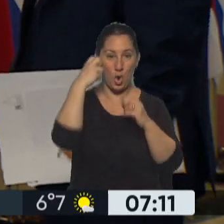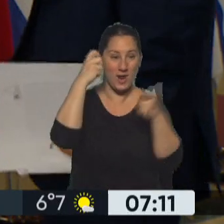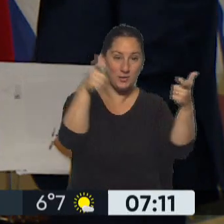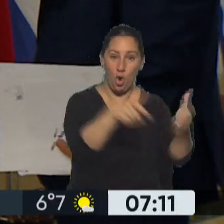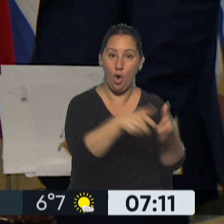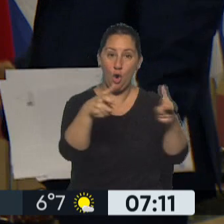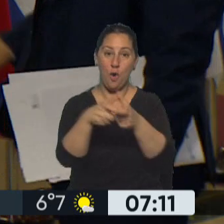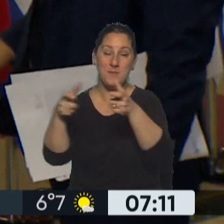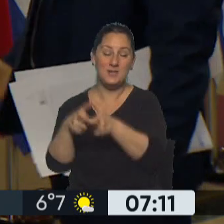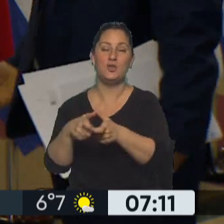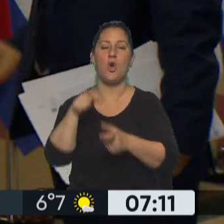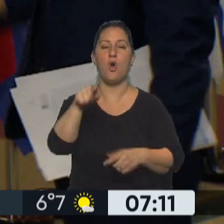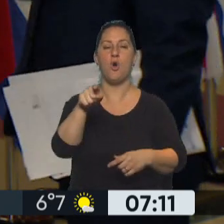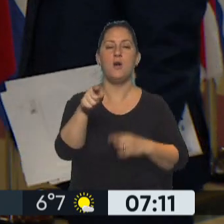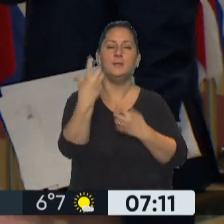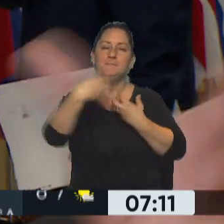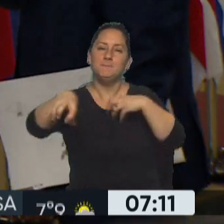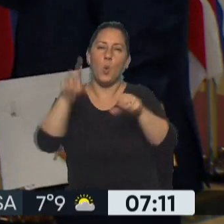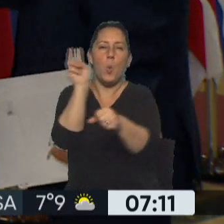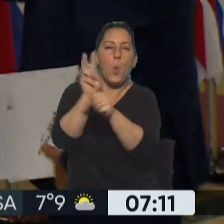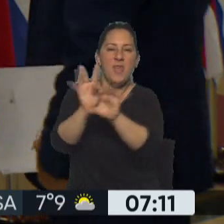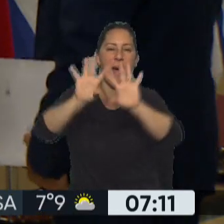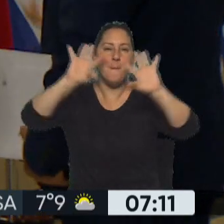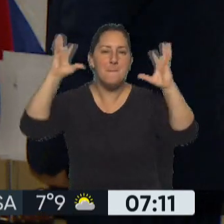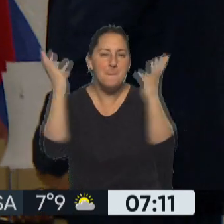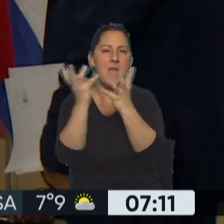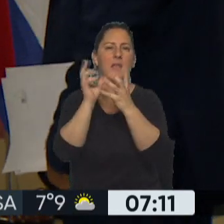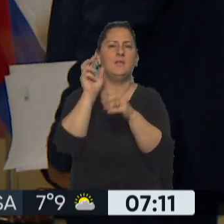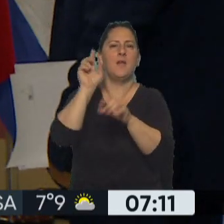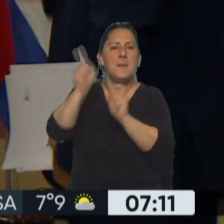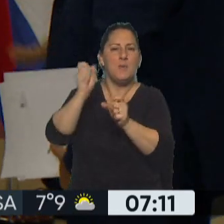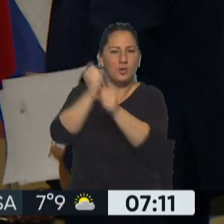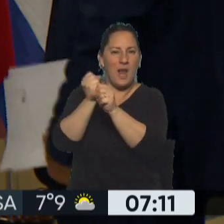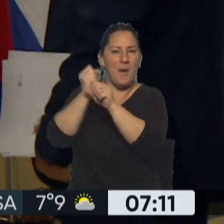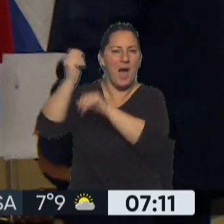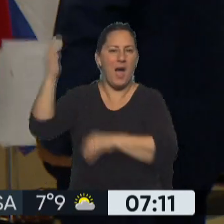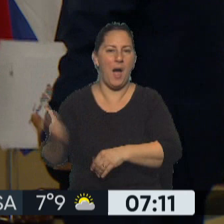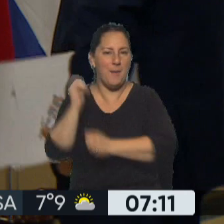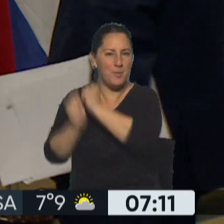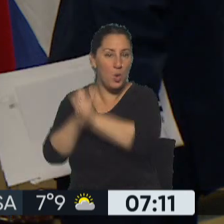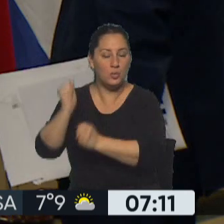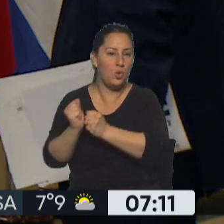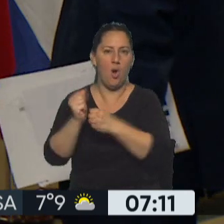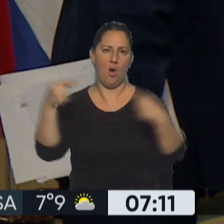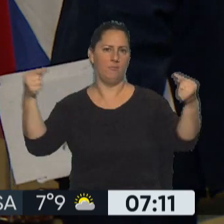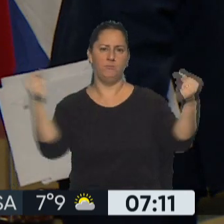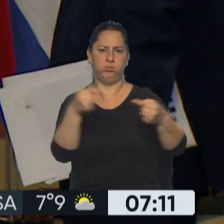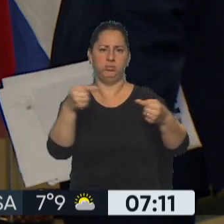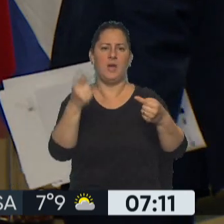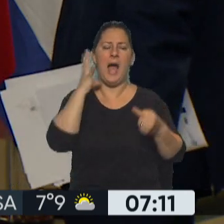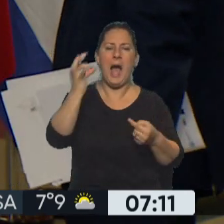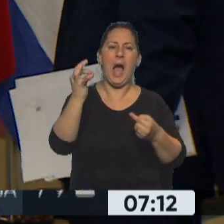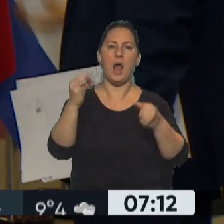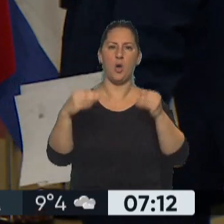mucho de los sectores ambientalistas, mucho de los sectores productivos y por supuesto colisiona cuando vos rompes un